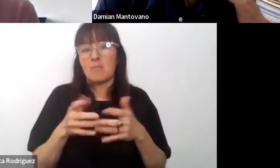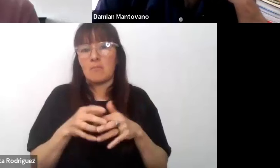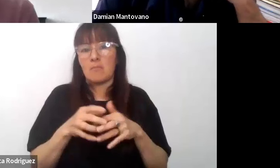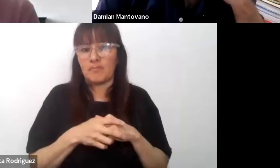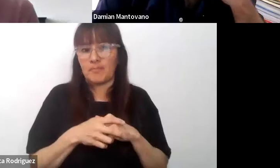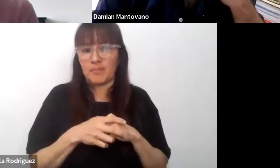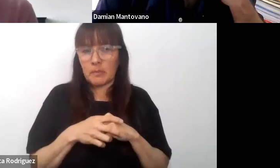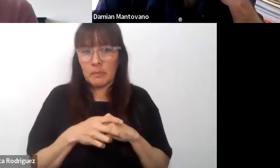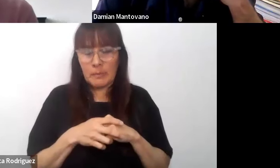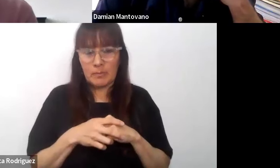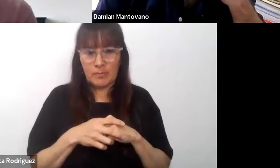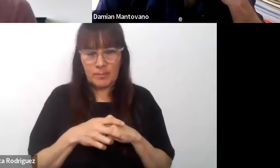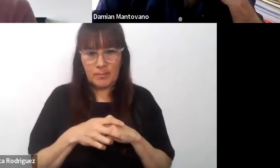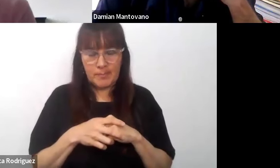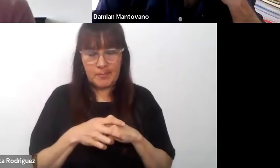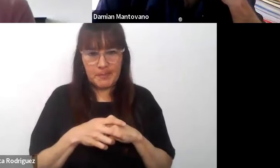que que